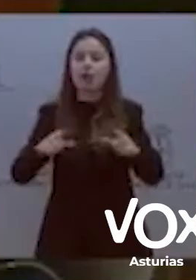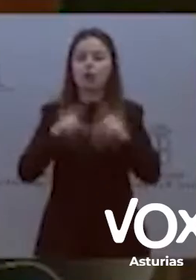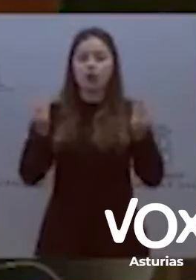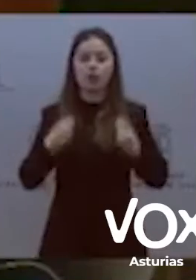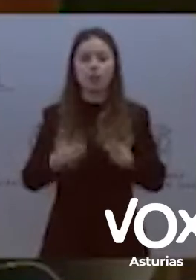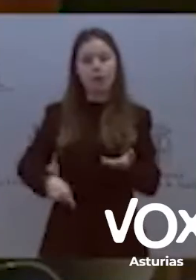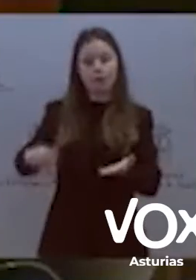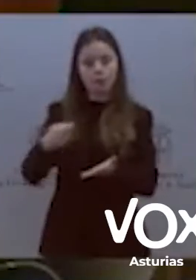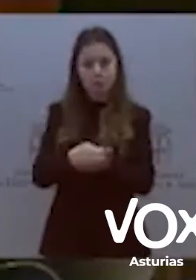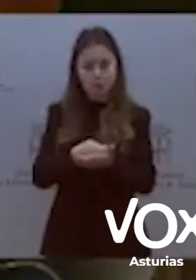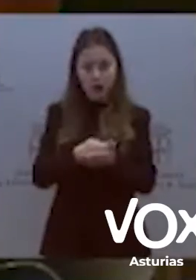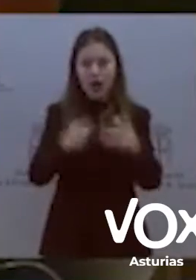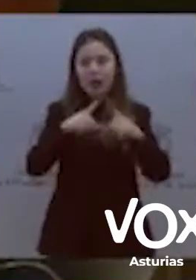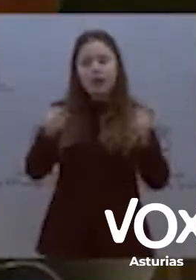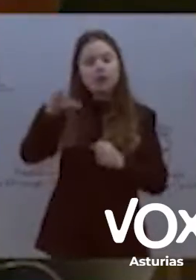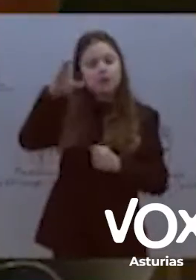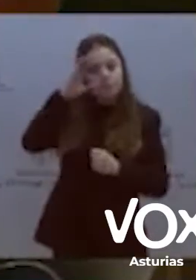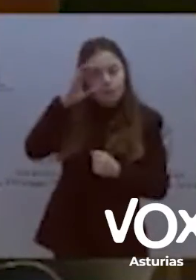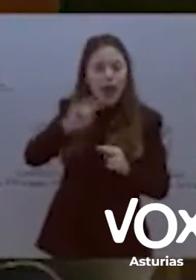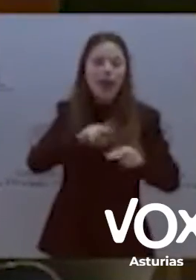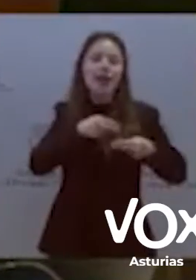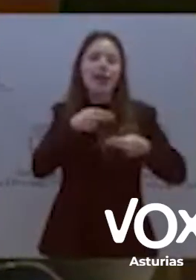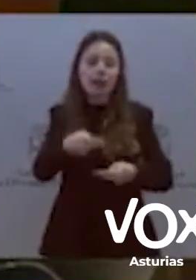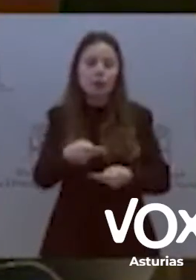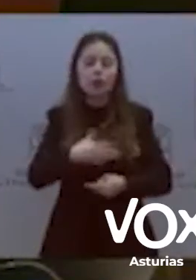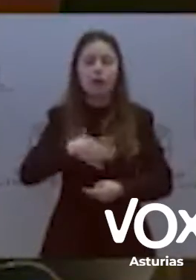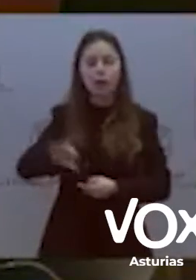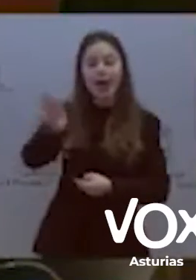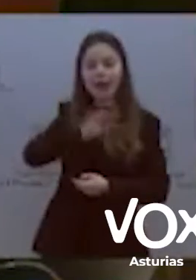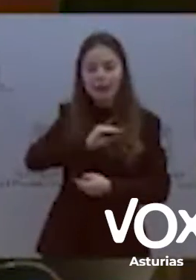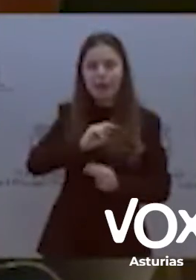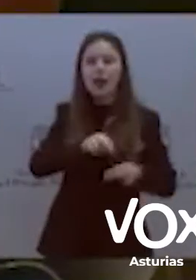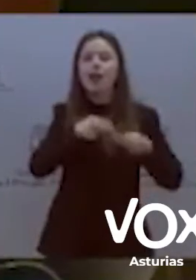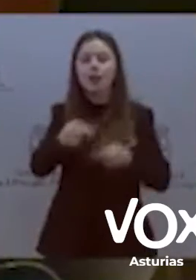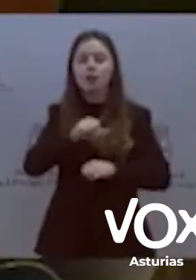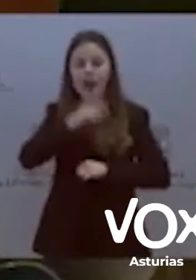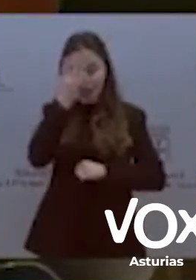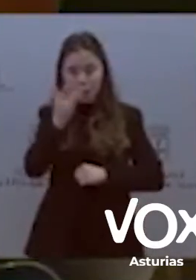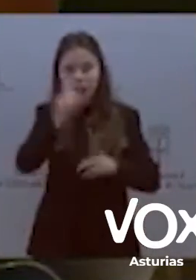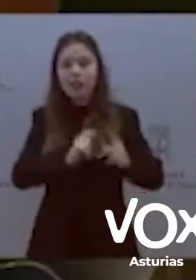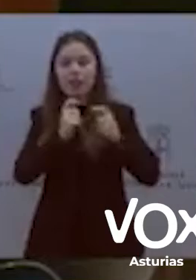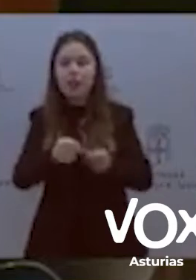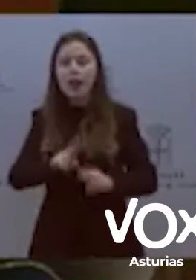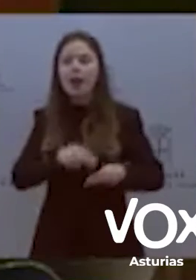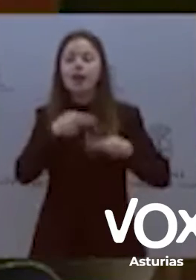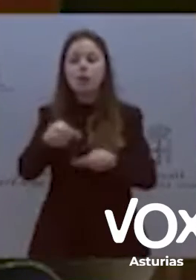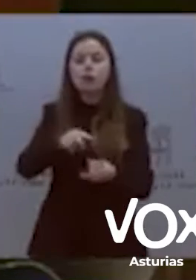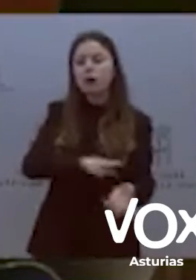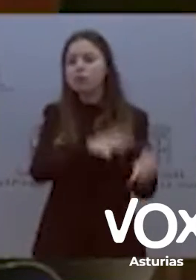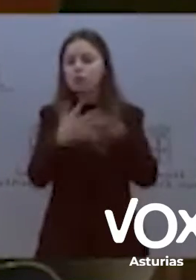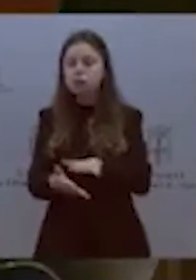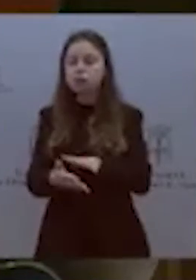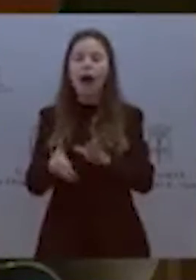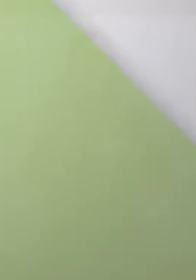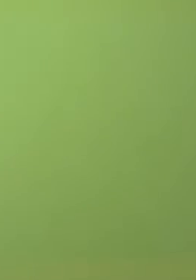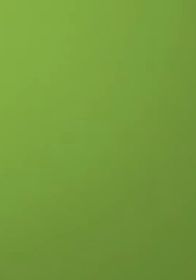señoría, una respuesta que puedan entender, una respuesta que les dé esperanza y una respuesta que se traduzca, en definitiva, en una mejora efectiva de